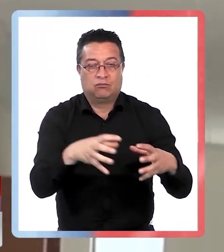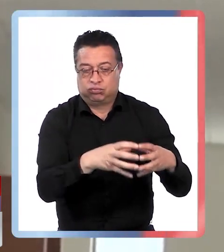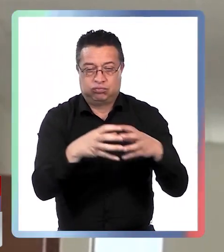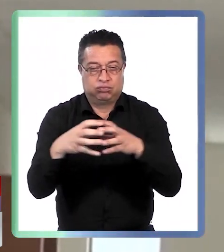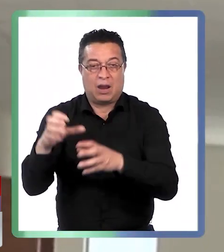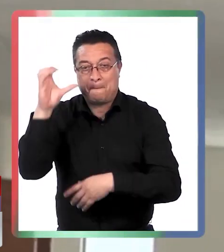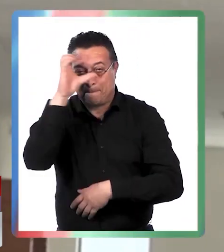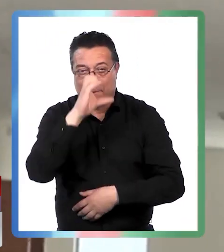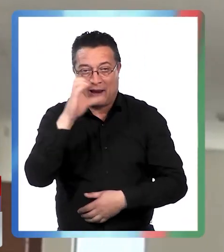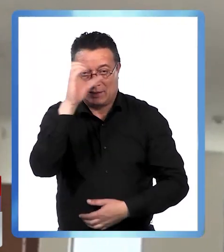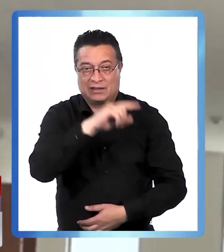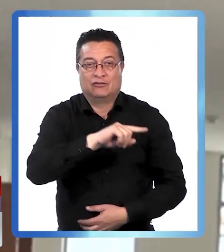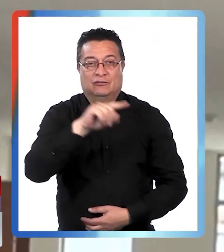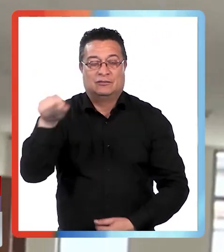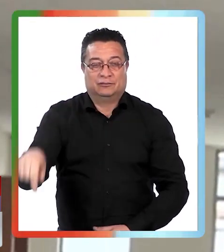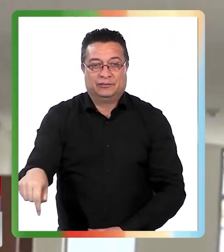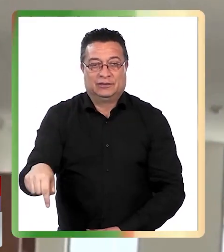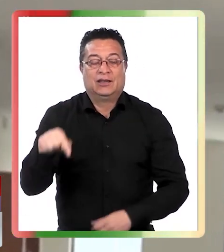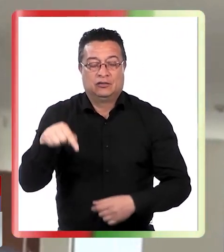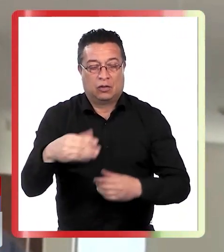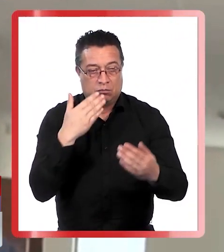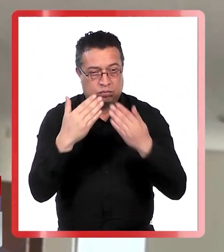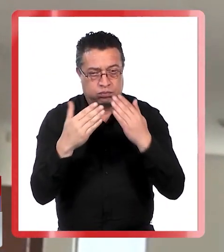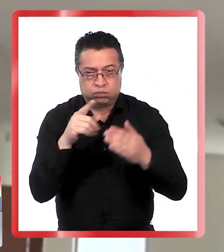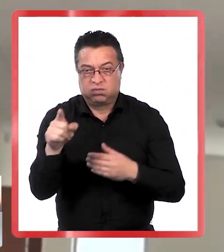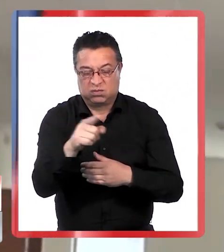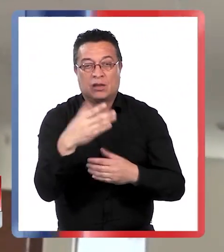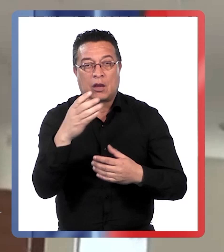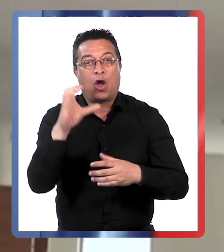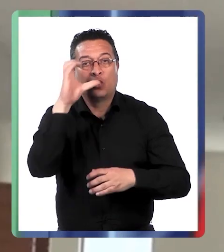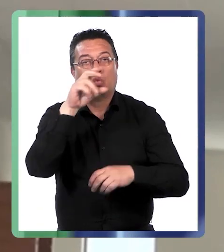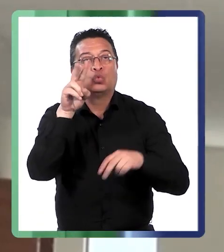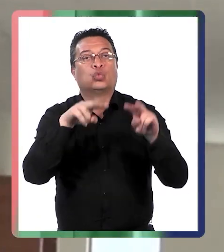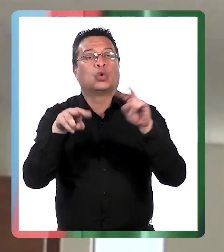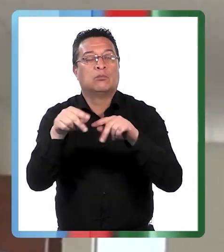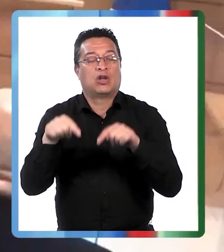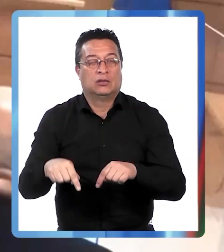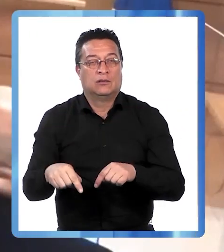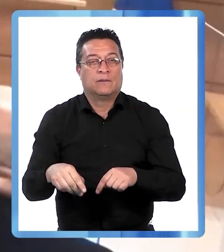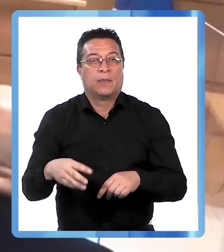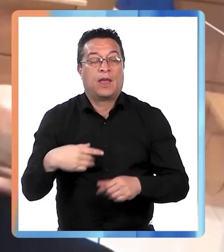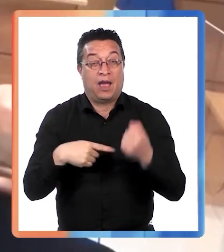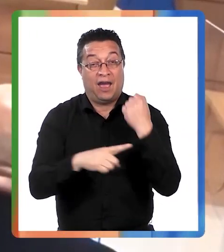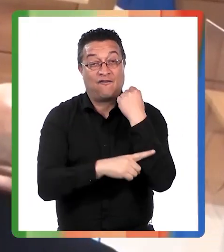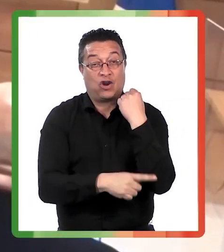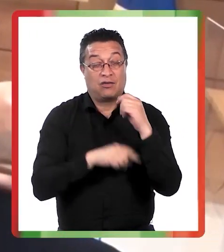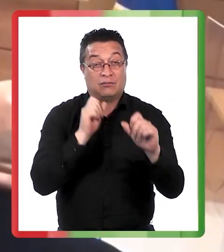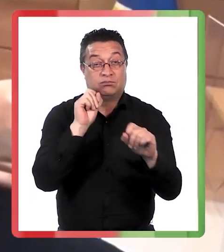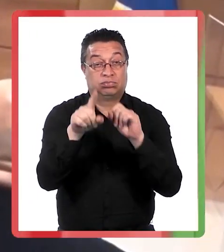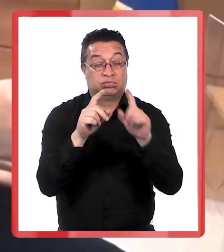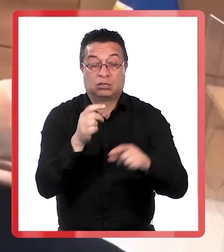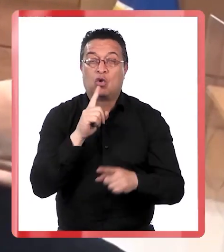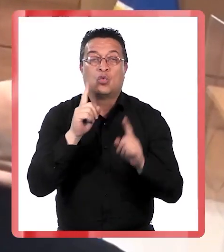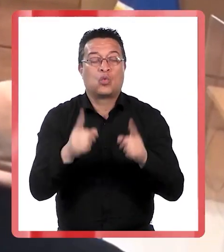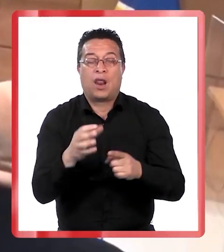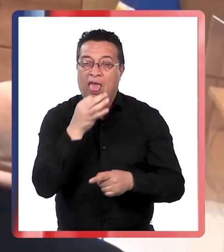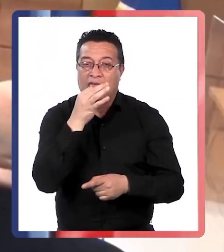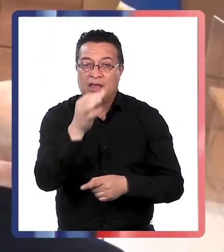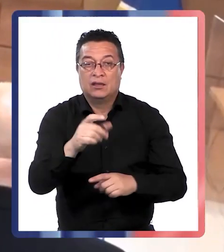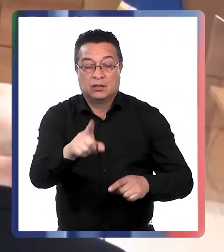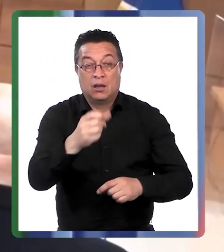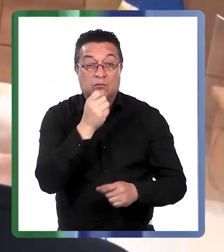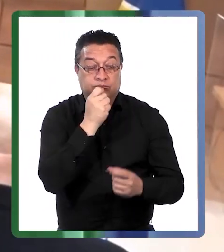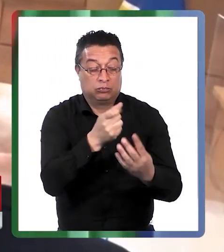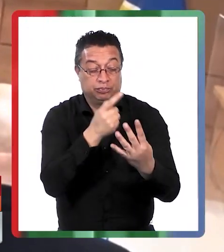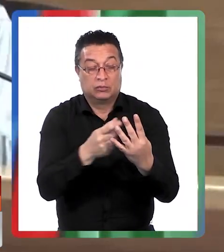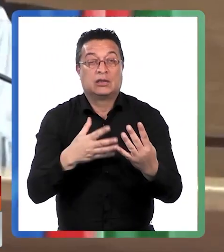hecho andaban paseando acá con ellos están haciendo turismo el abogado defensor de igual forma menciona que los